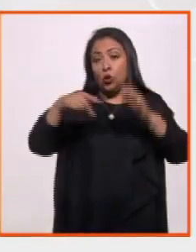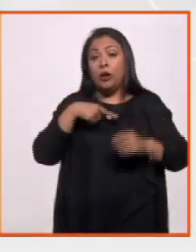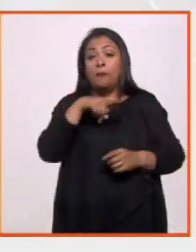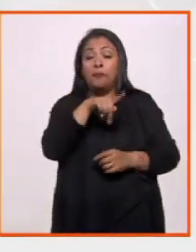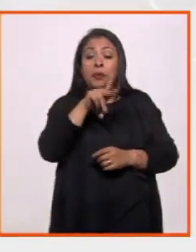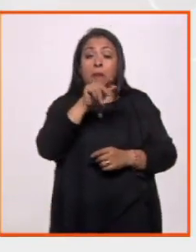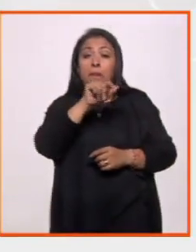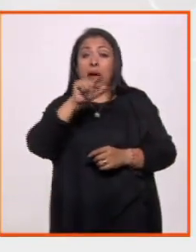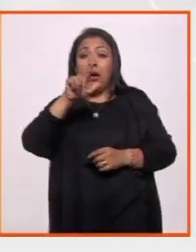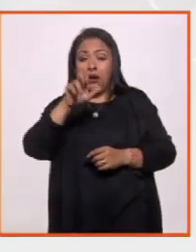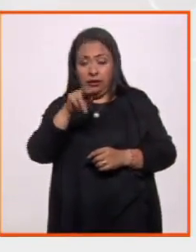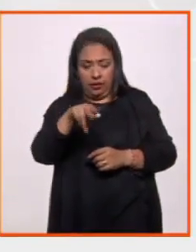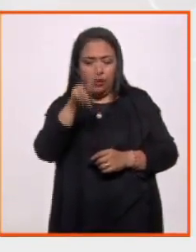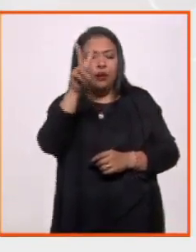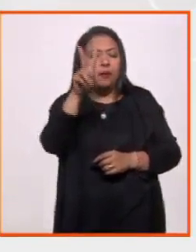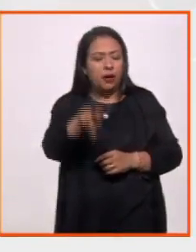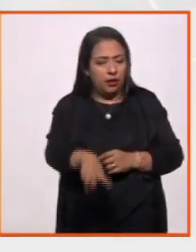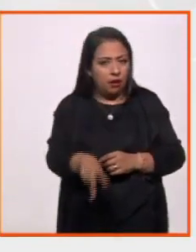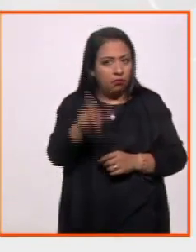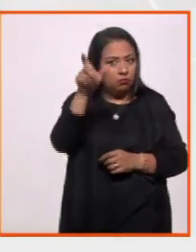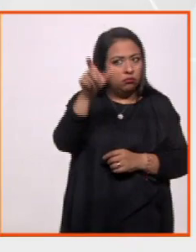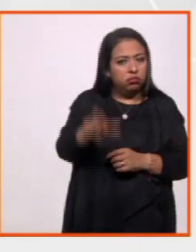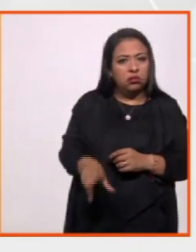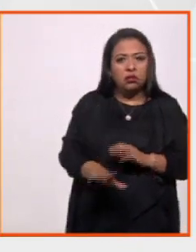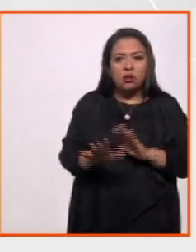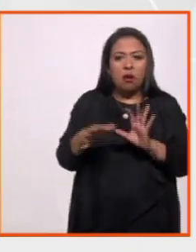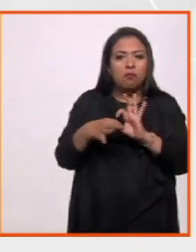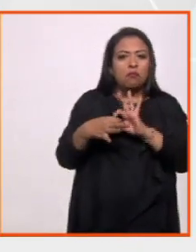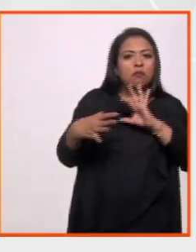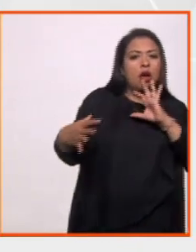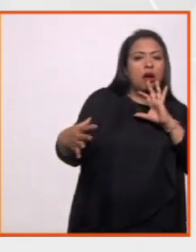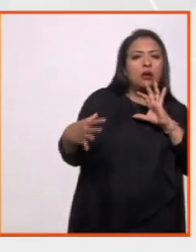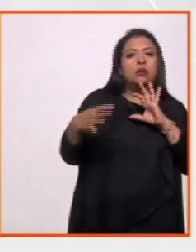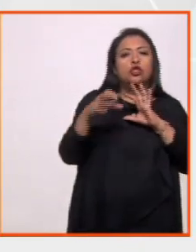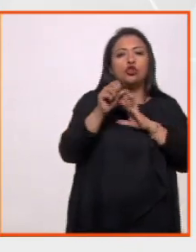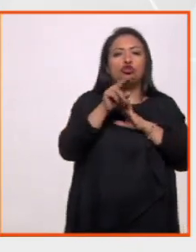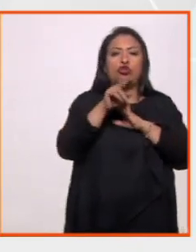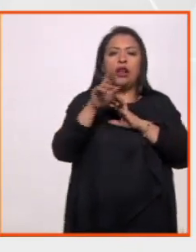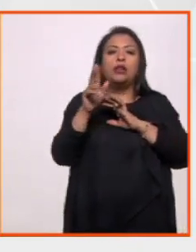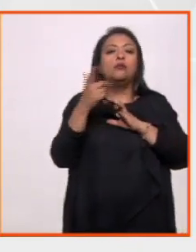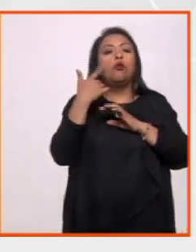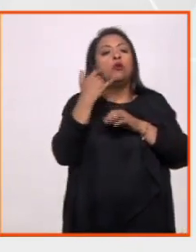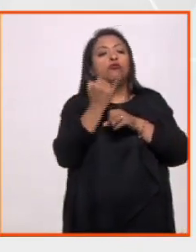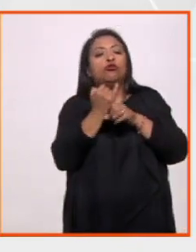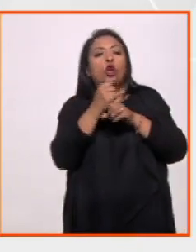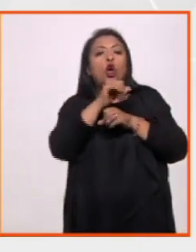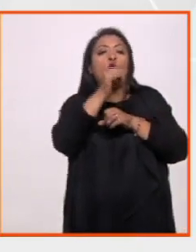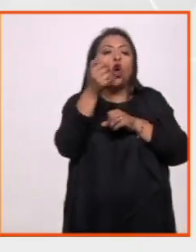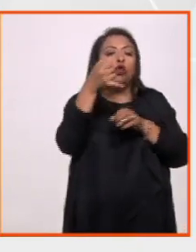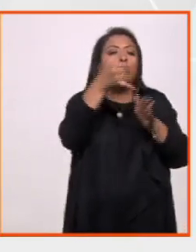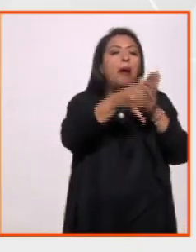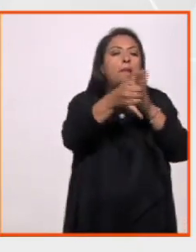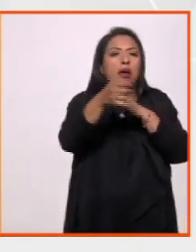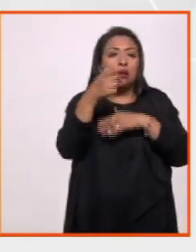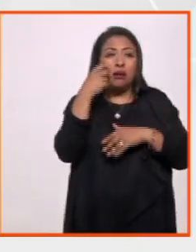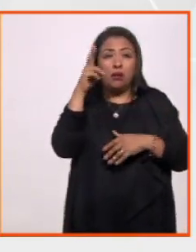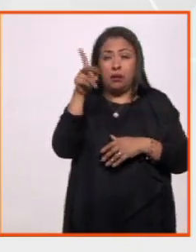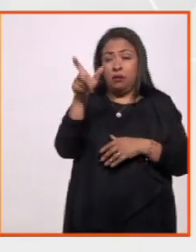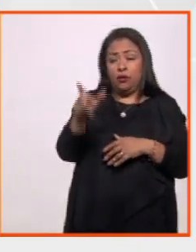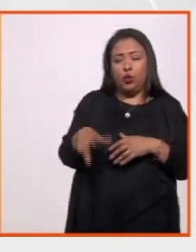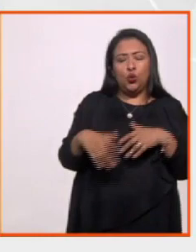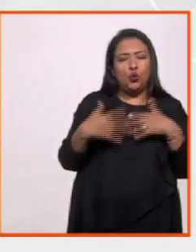Palen verdaderamente es una figura que se despide al surrealismo, ahonda en otros ámbitos y es una figura terrible. Yo creo que es